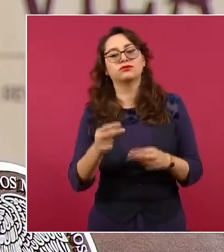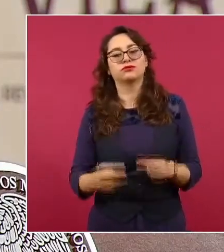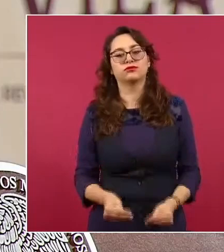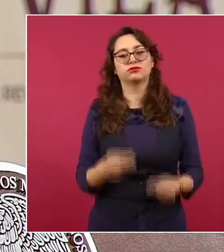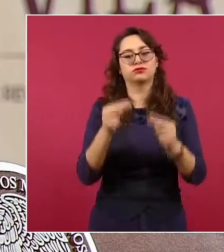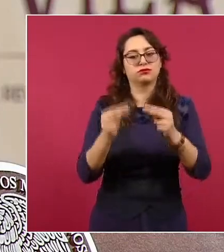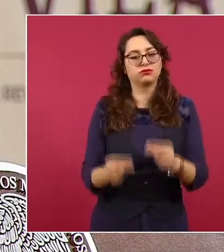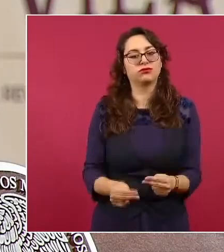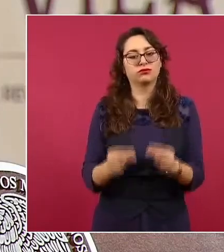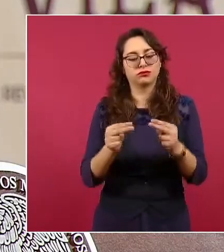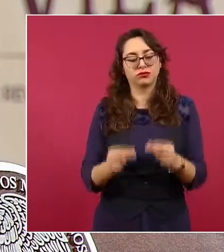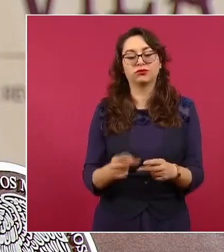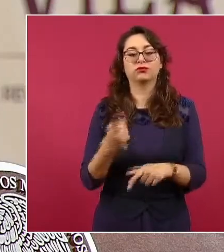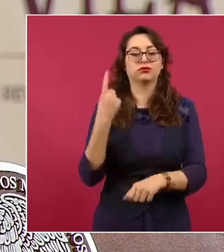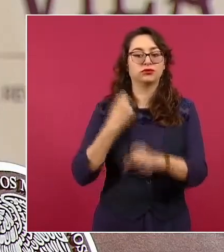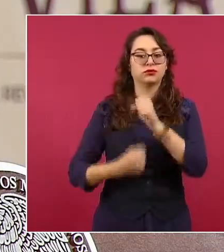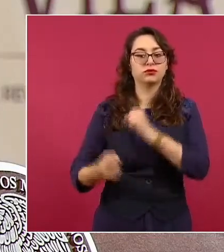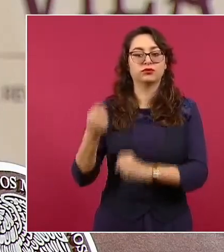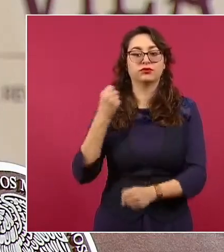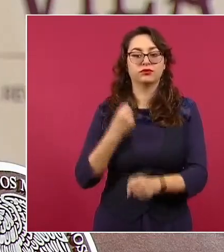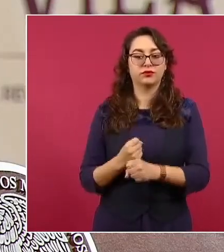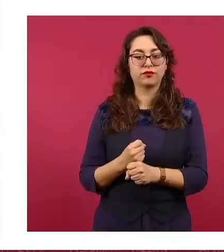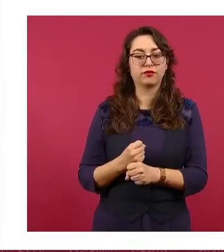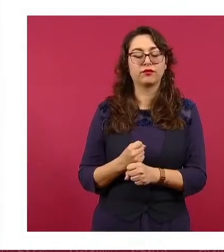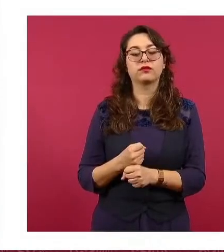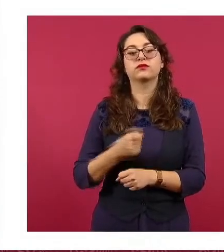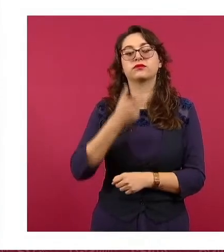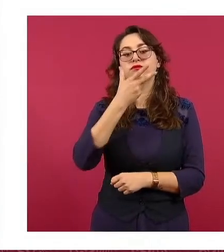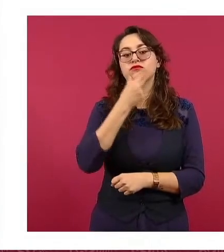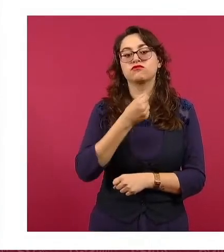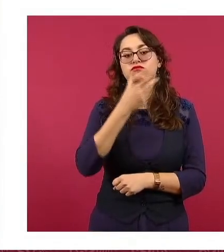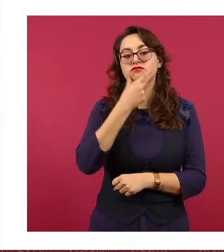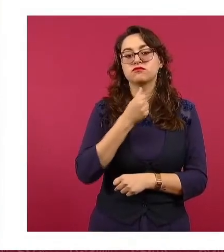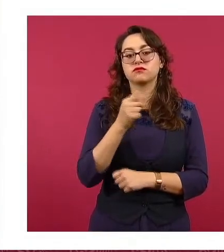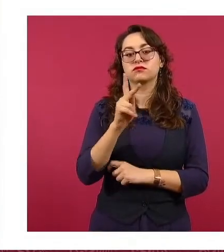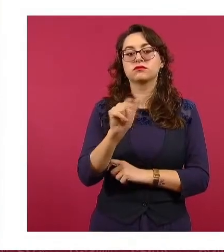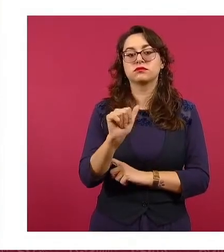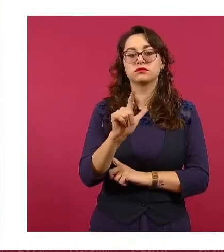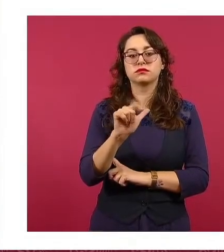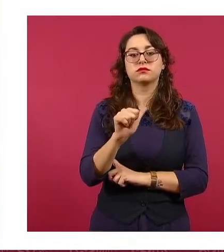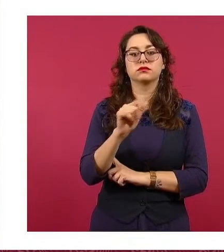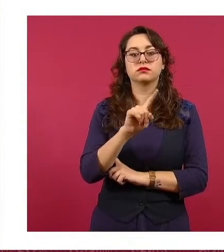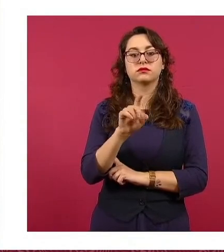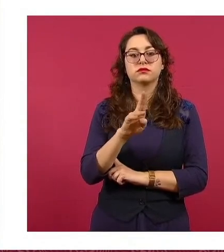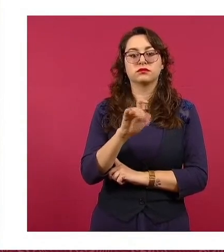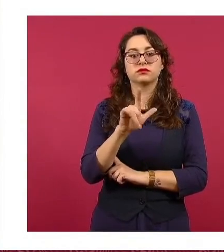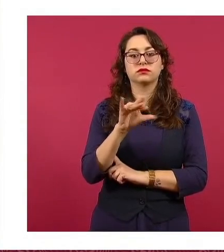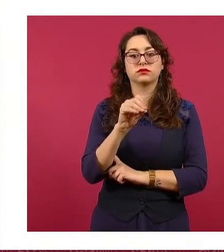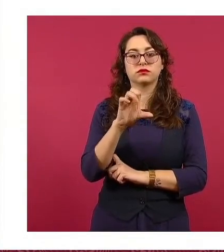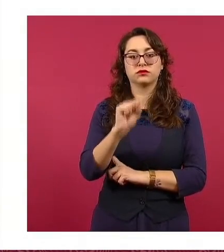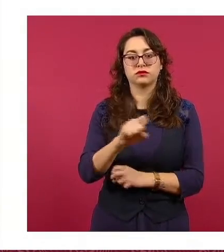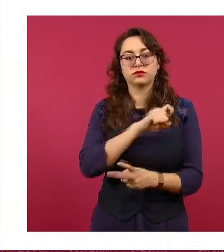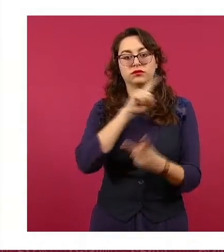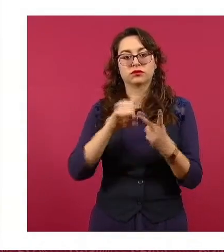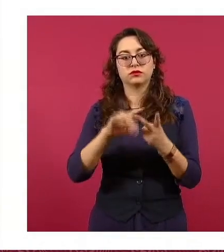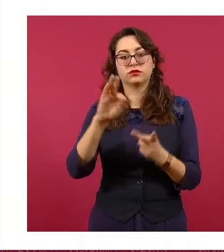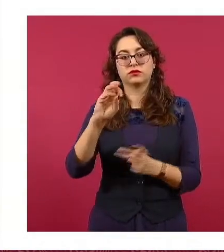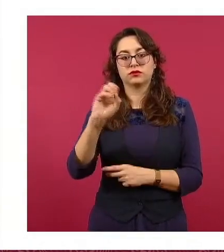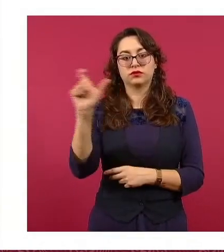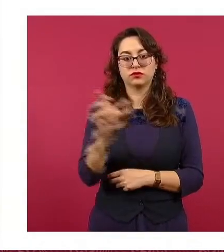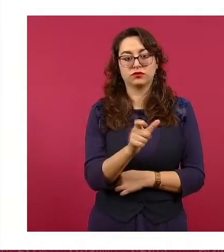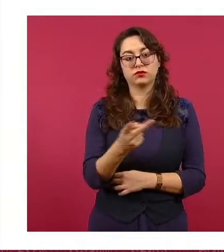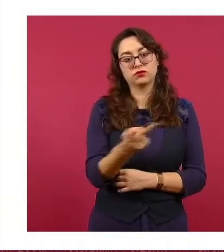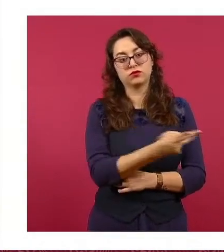del año pasado, que dan cuenta que Roberto Palazuelos y Vicente Fox se asociaron en la empresa Paradise.